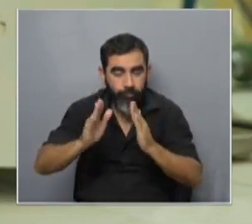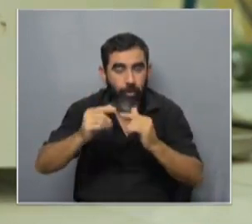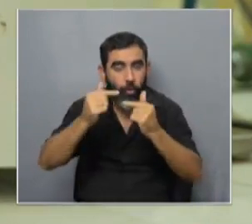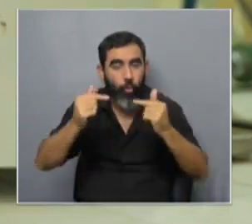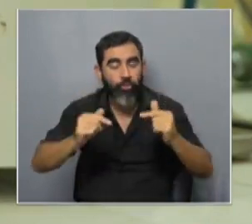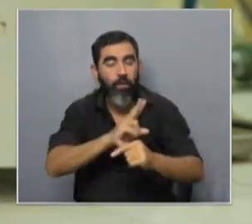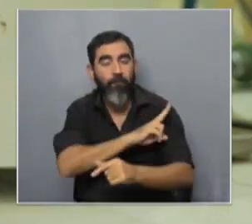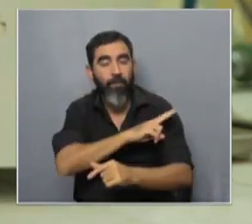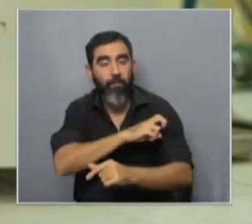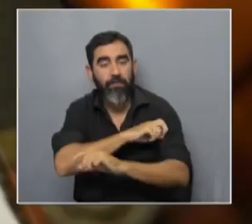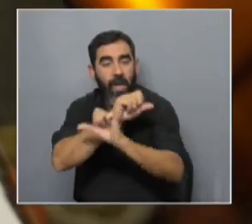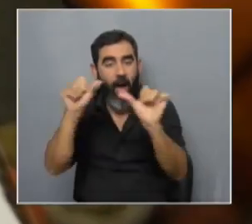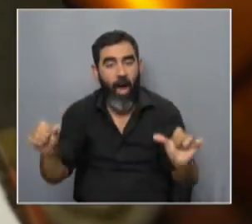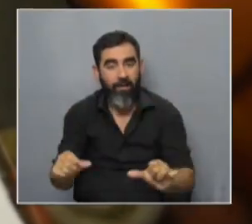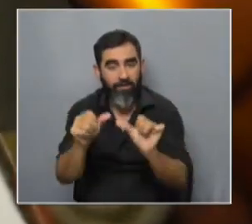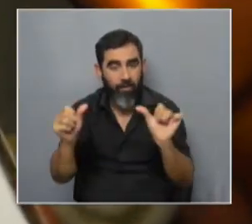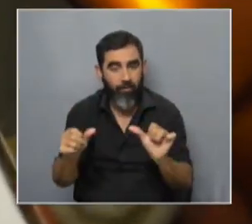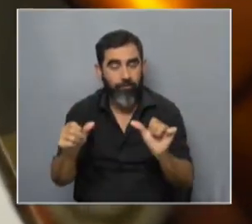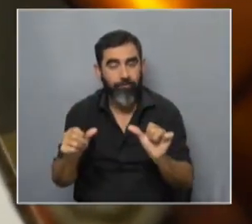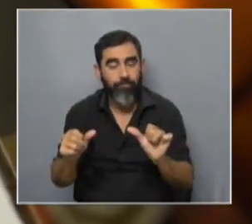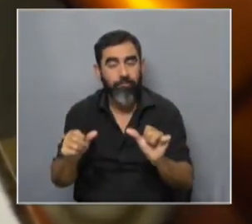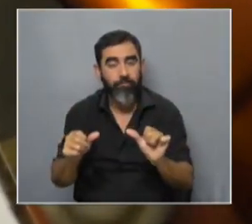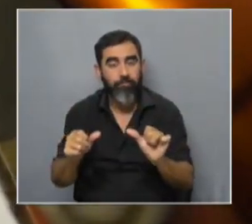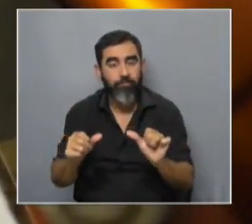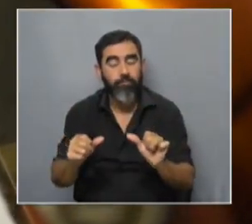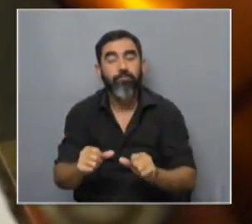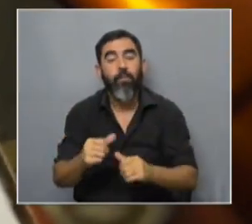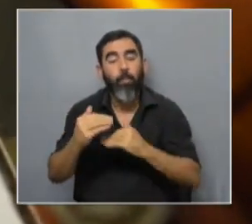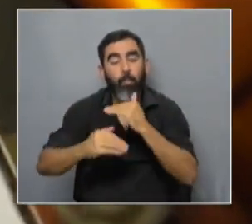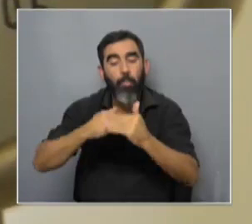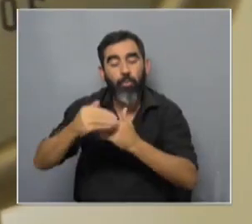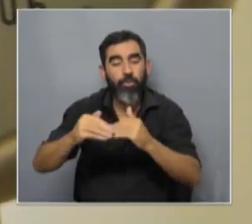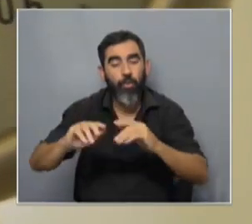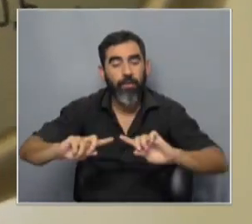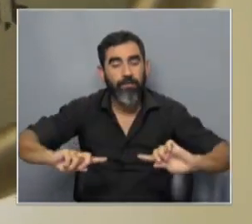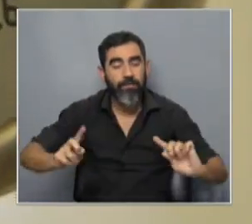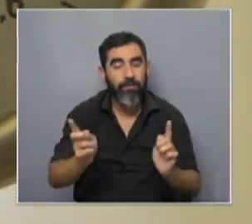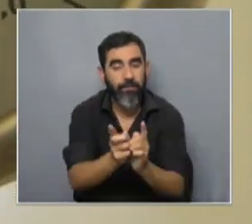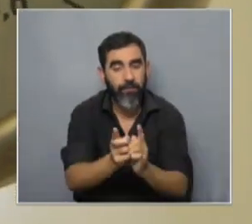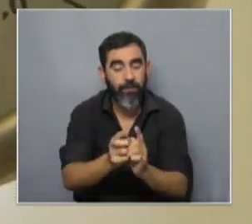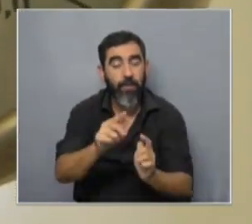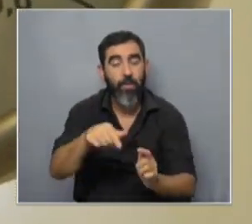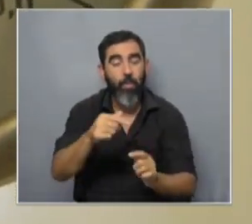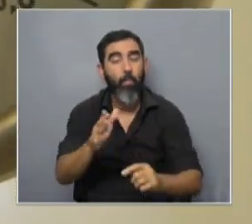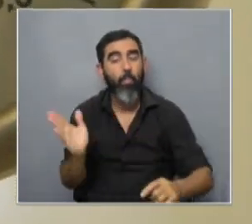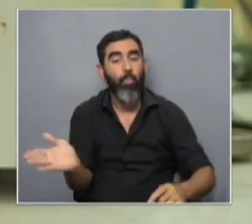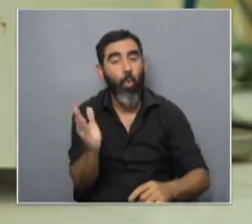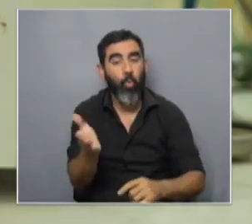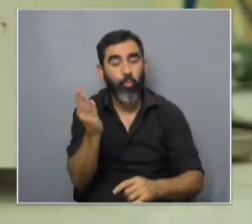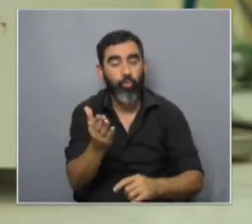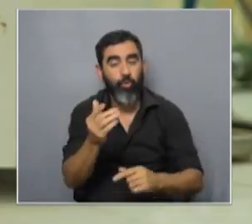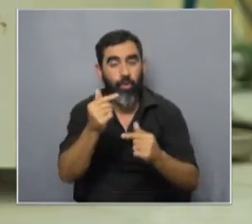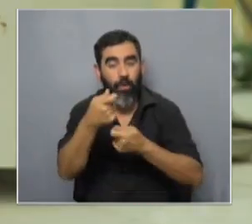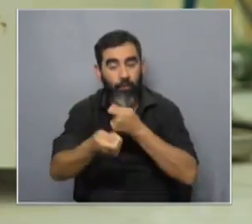ingredientes farmacéuticos activos lo que hacemos es desarrollar procesos de síntesis para la posterior producción de esos